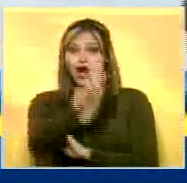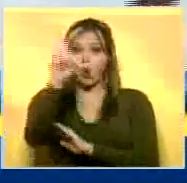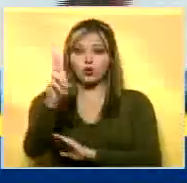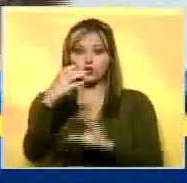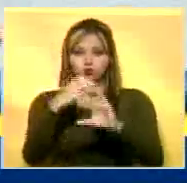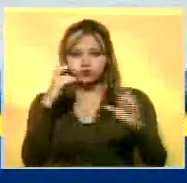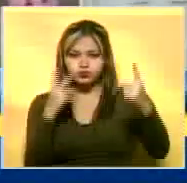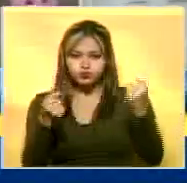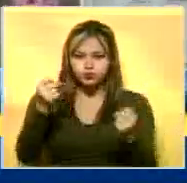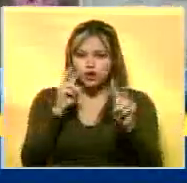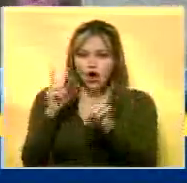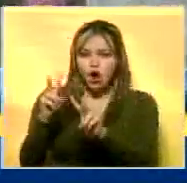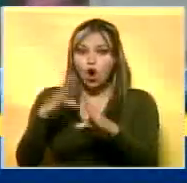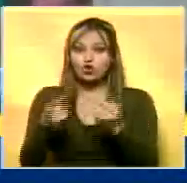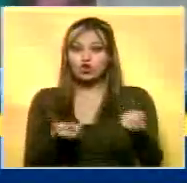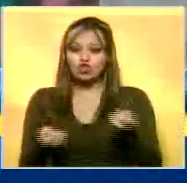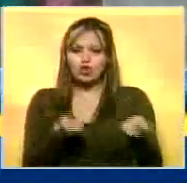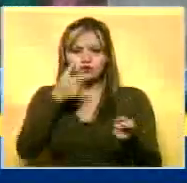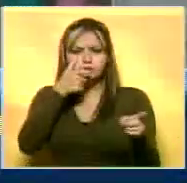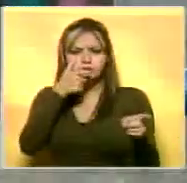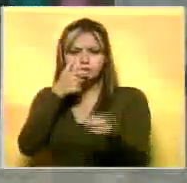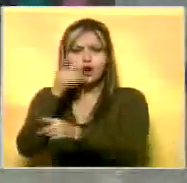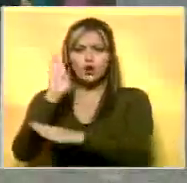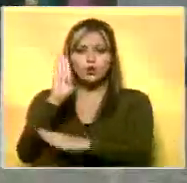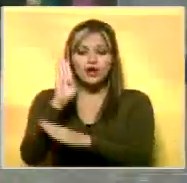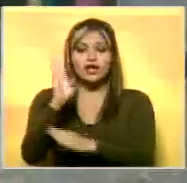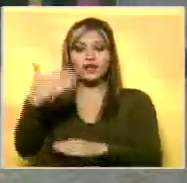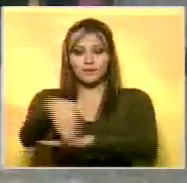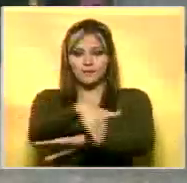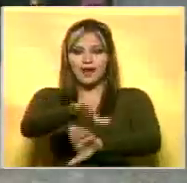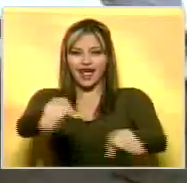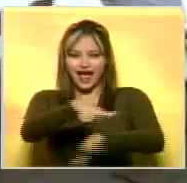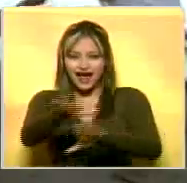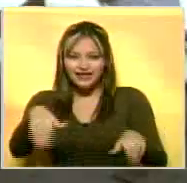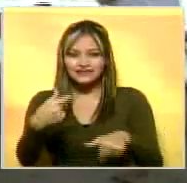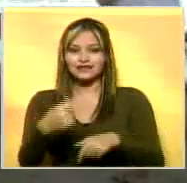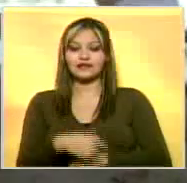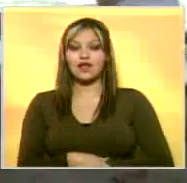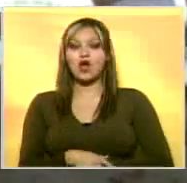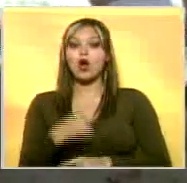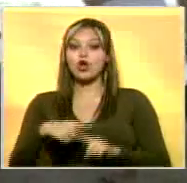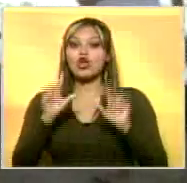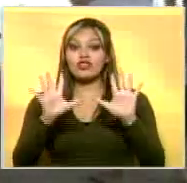y 400 puntos de control en playas, vías y carreteras, así como 10 puntos de salud.